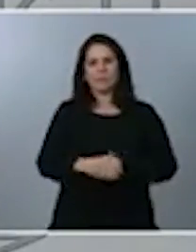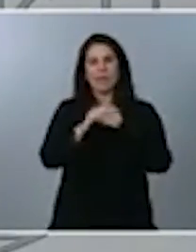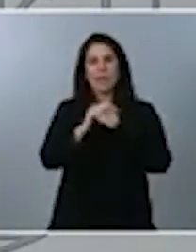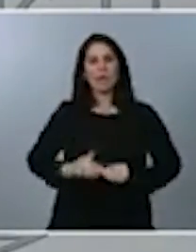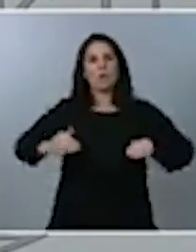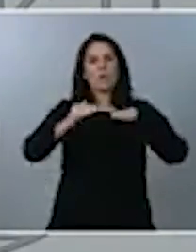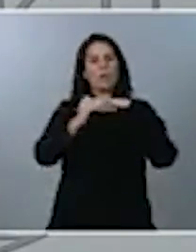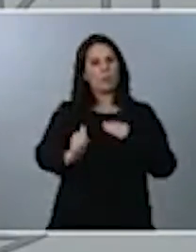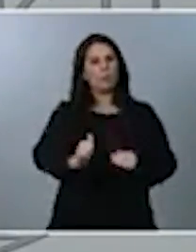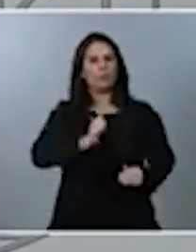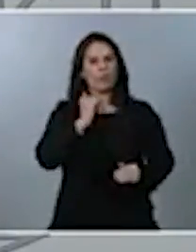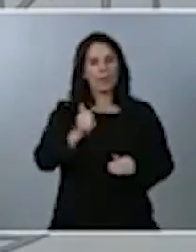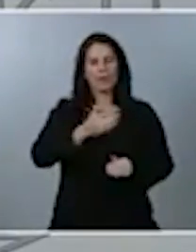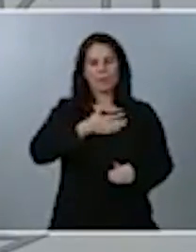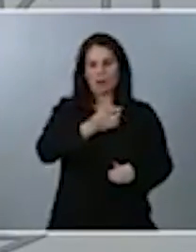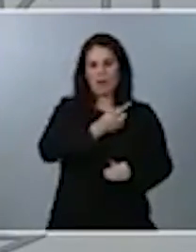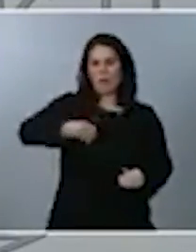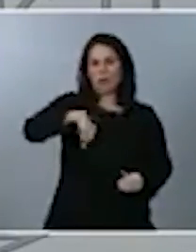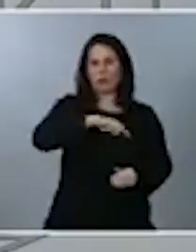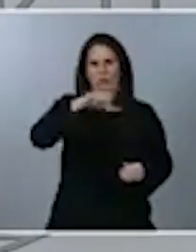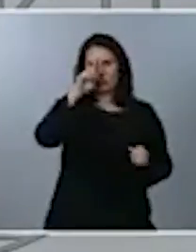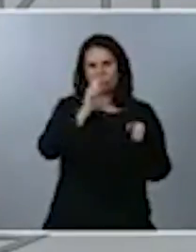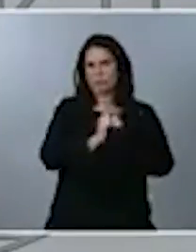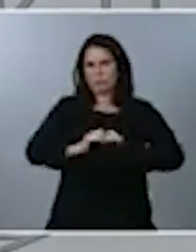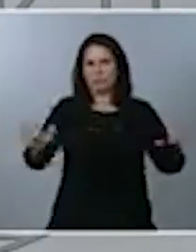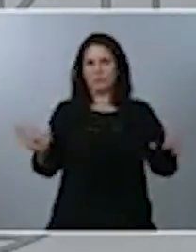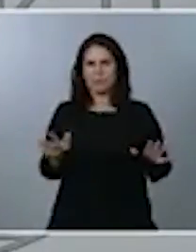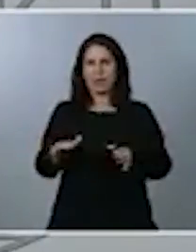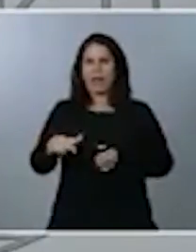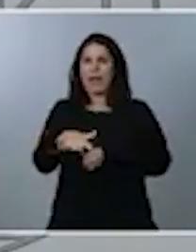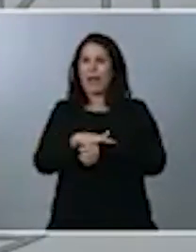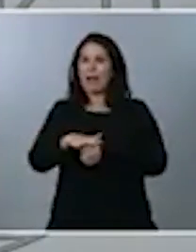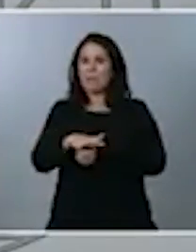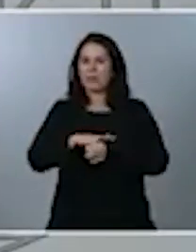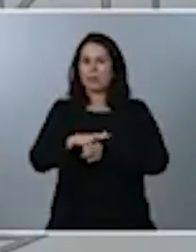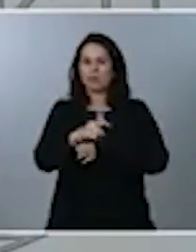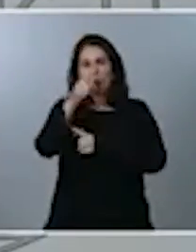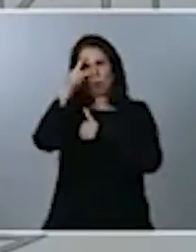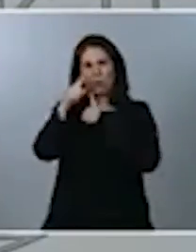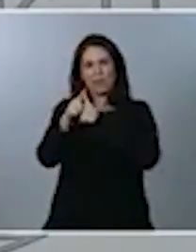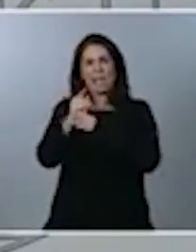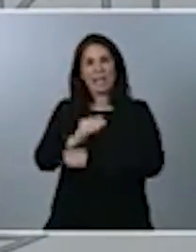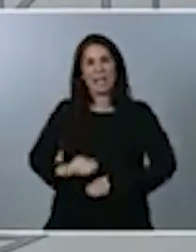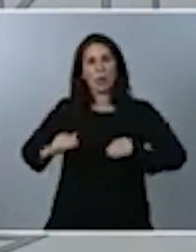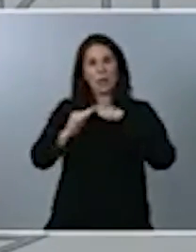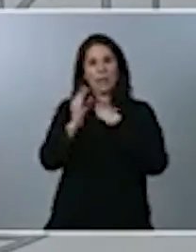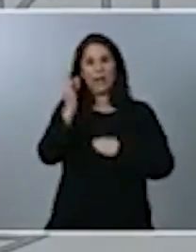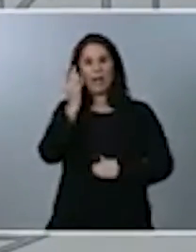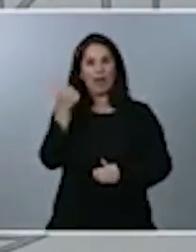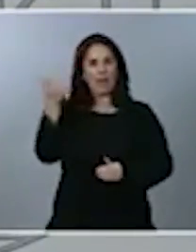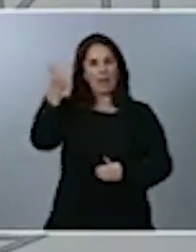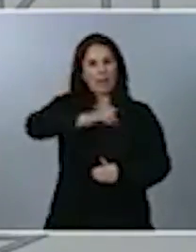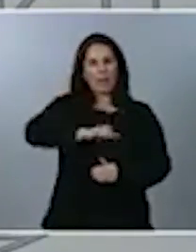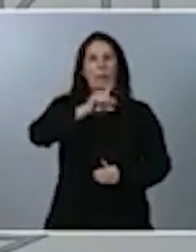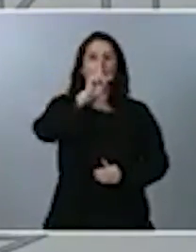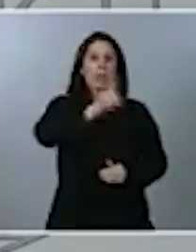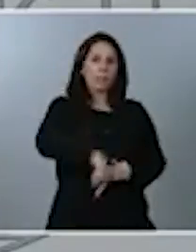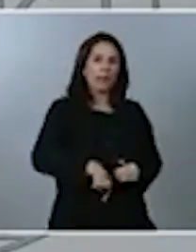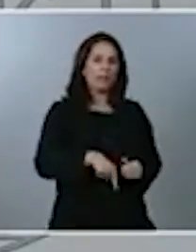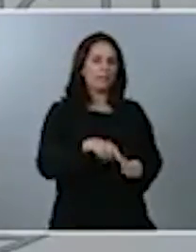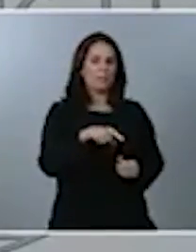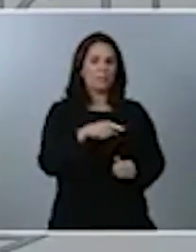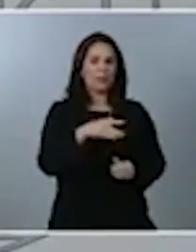nosotros evidente, no solo en el ámbito que tiene que ver con la igualdad entre hombres y mujeres, sino también con la posibilidad